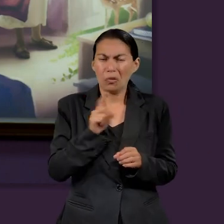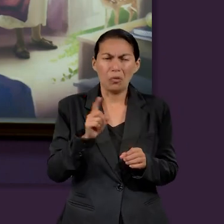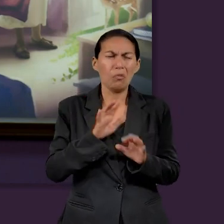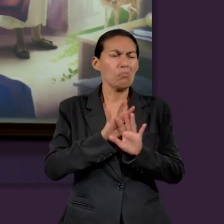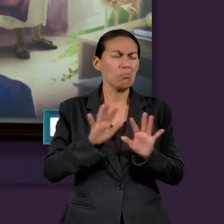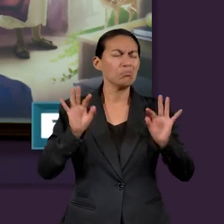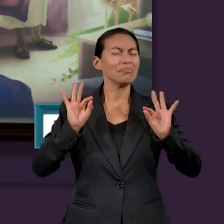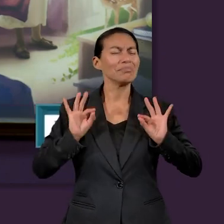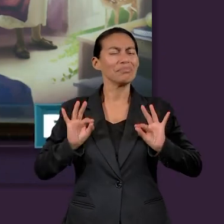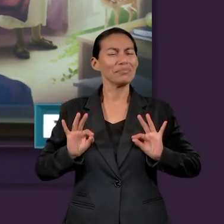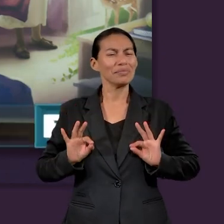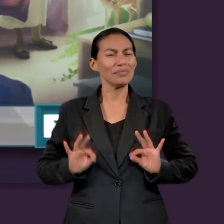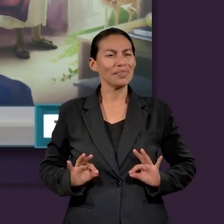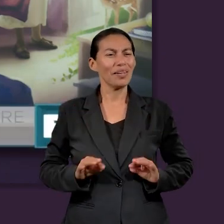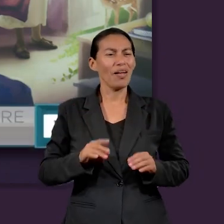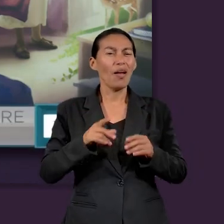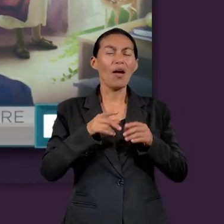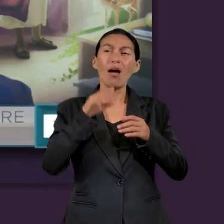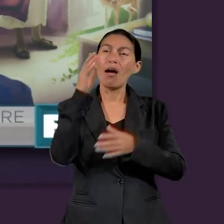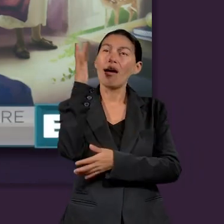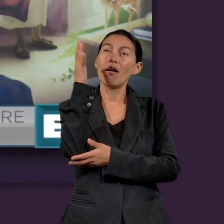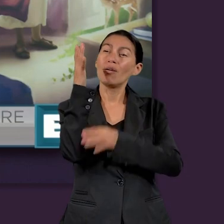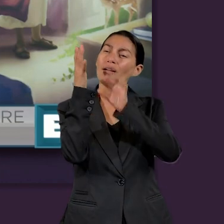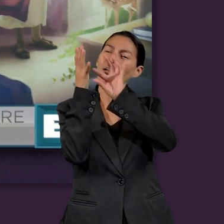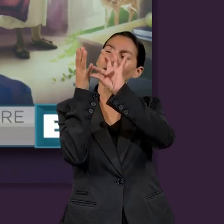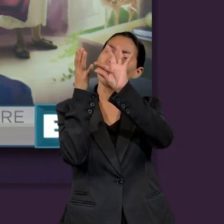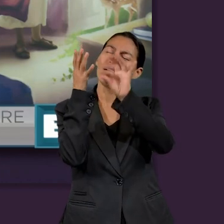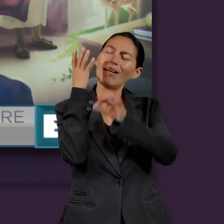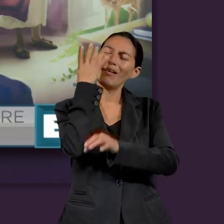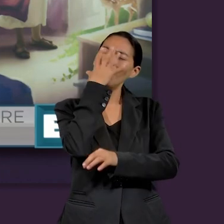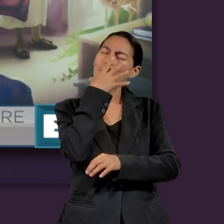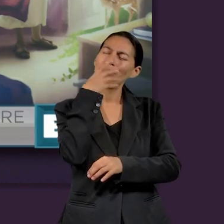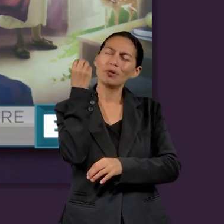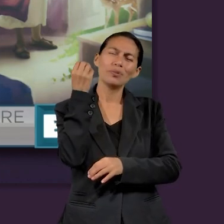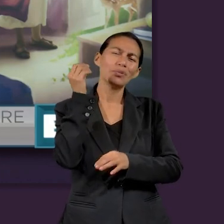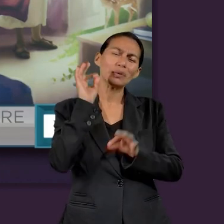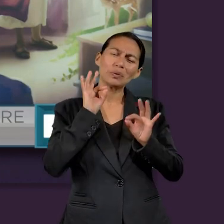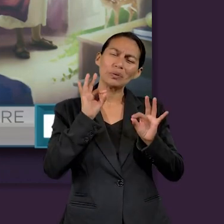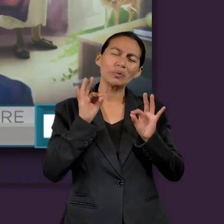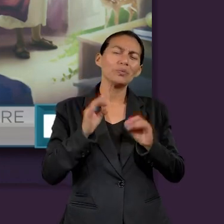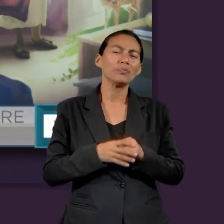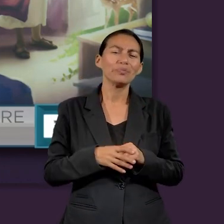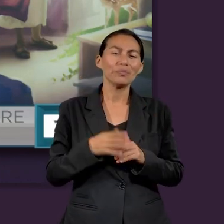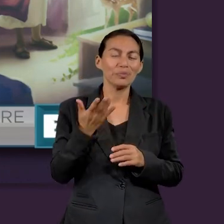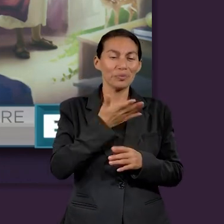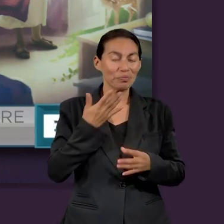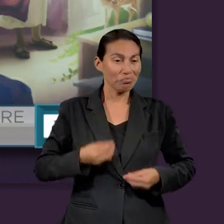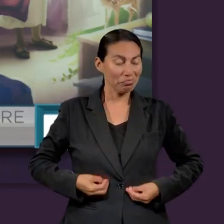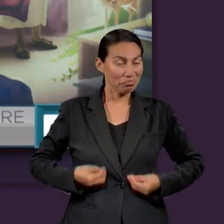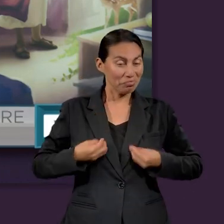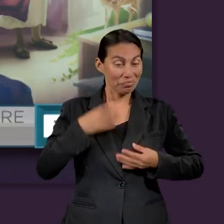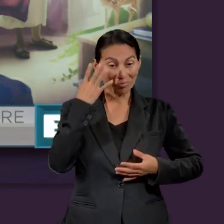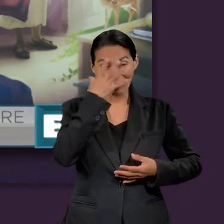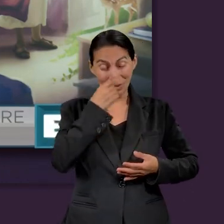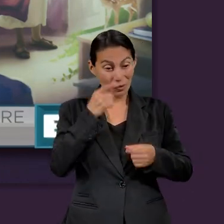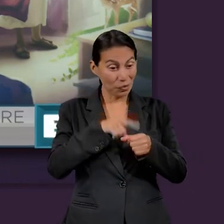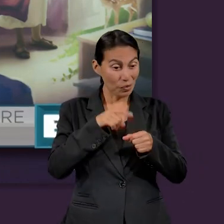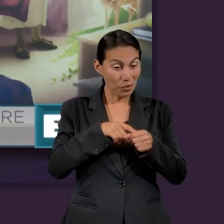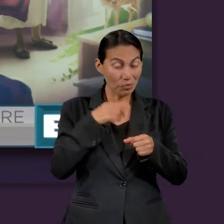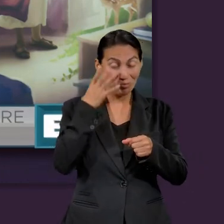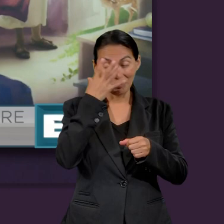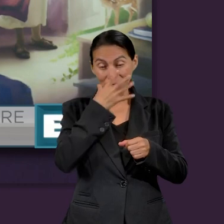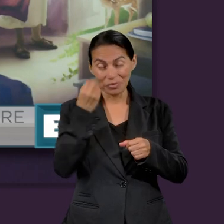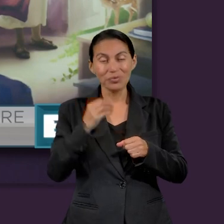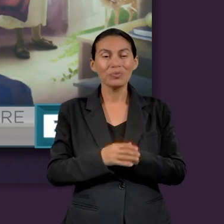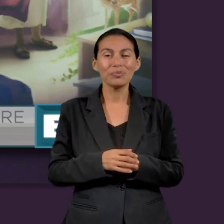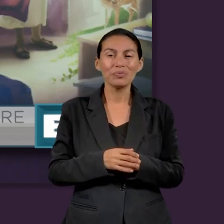frío, el clima estaba agradable, las hojas se veían hasta con colores diferentes, más verdes, más jugosas, más llenas de